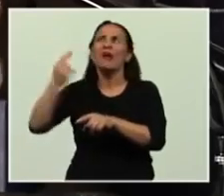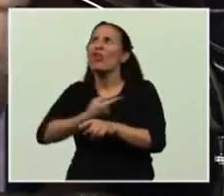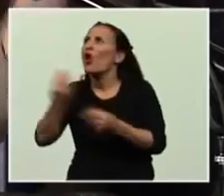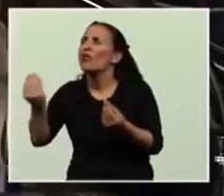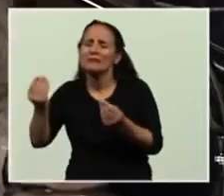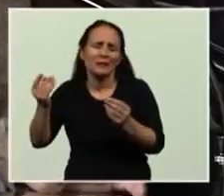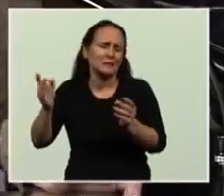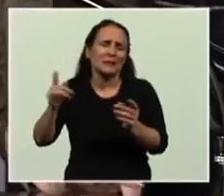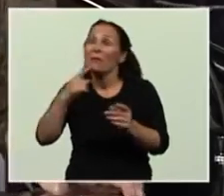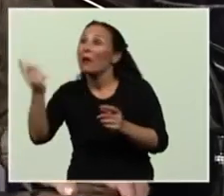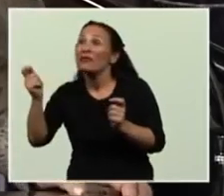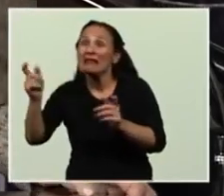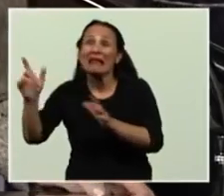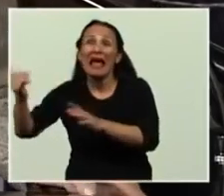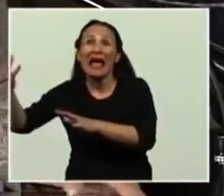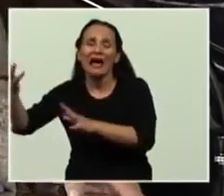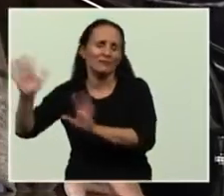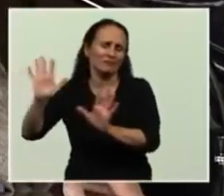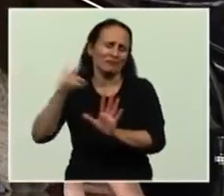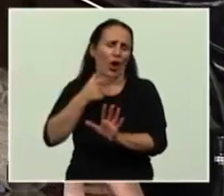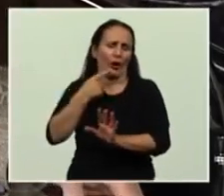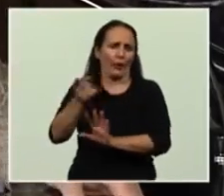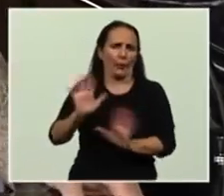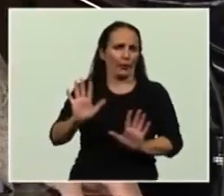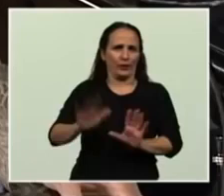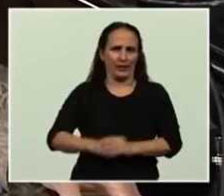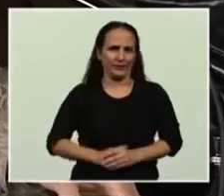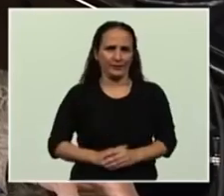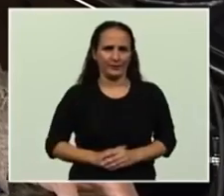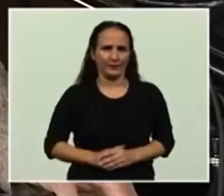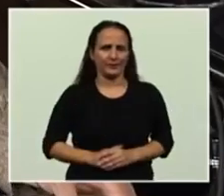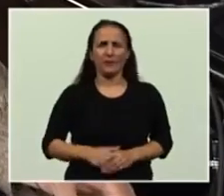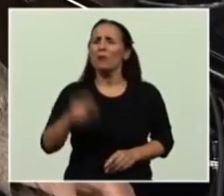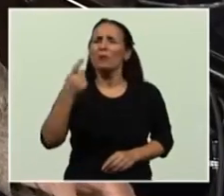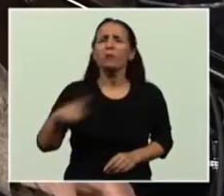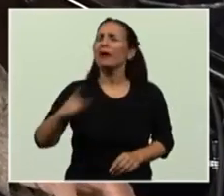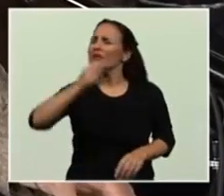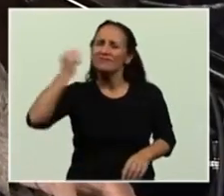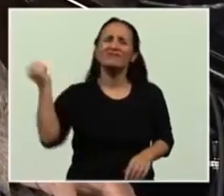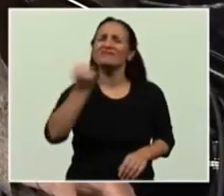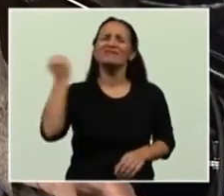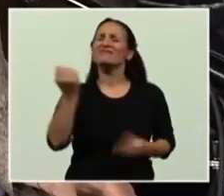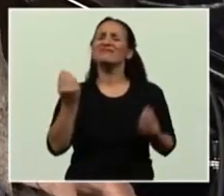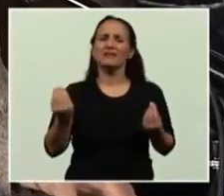no quiero ni preguntarlo tan siquiera. Pero lo que es más importante, hoy estamos